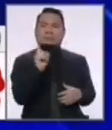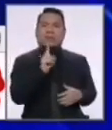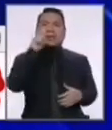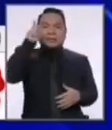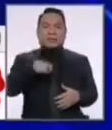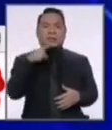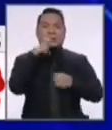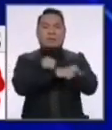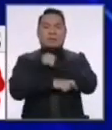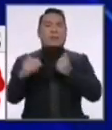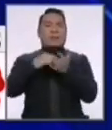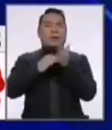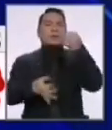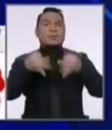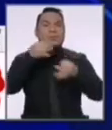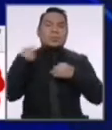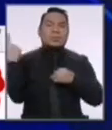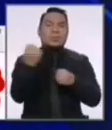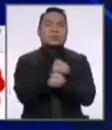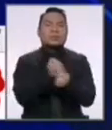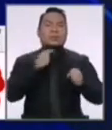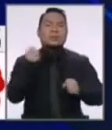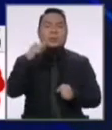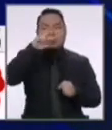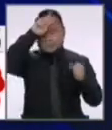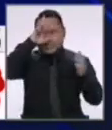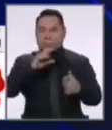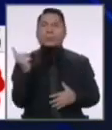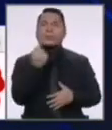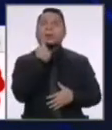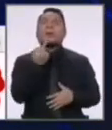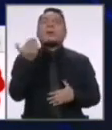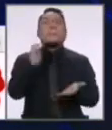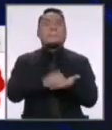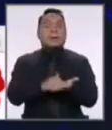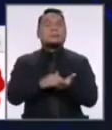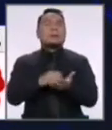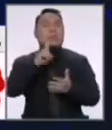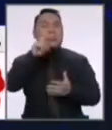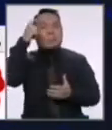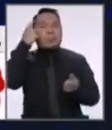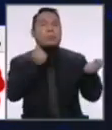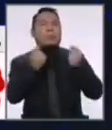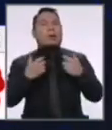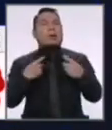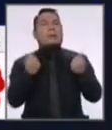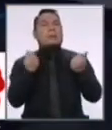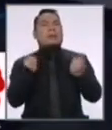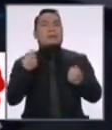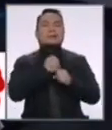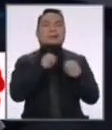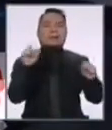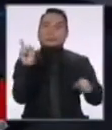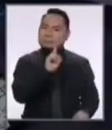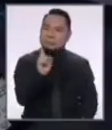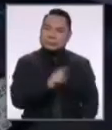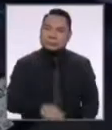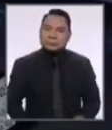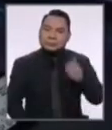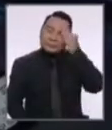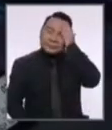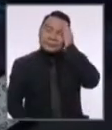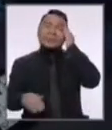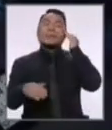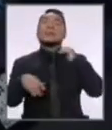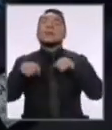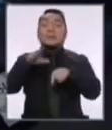más justo para que nos salvemos todos los peruanos, y no solo los que tienen más poder político y más poder económico. Los alentamos